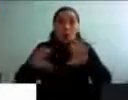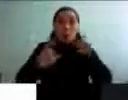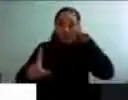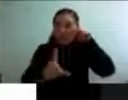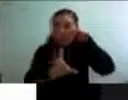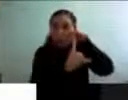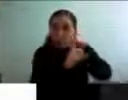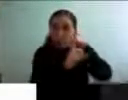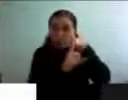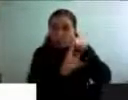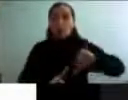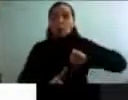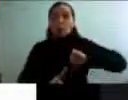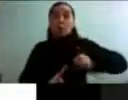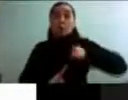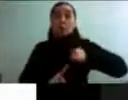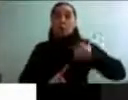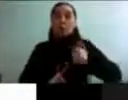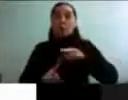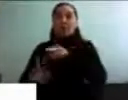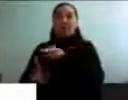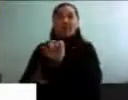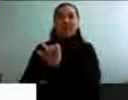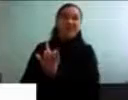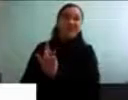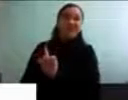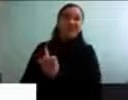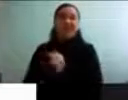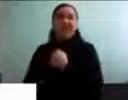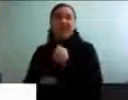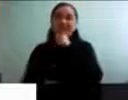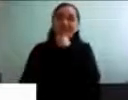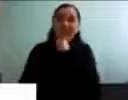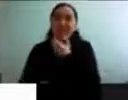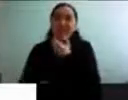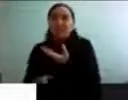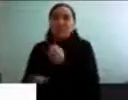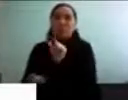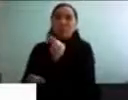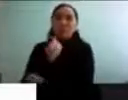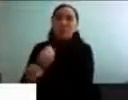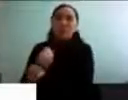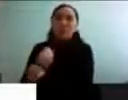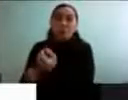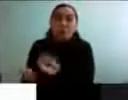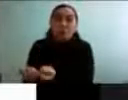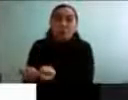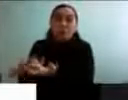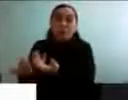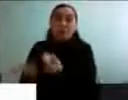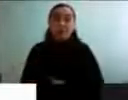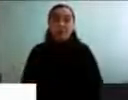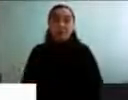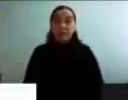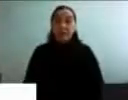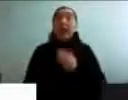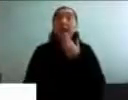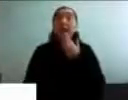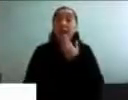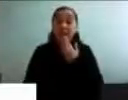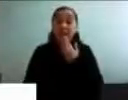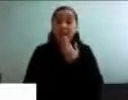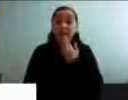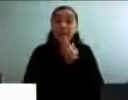la juventud versus en la vejez, también se observaría este fenómeno. Y por último, aquí puse